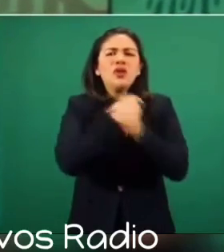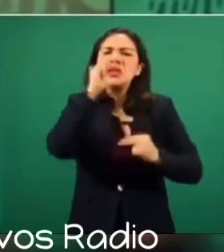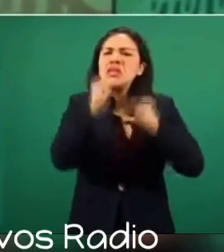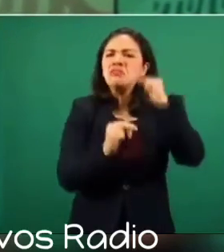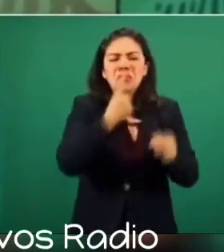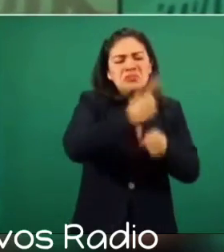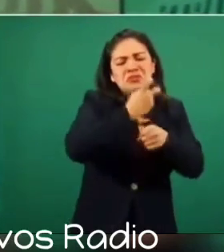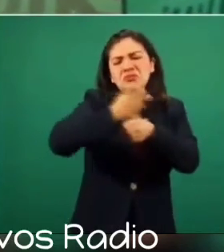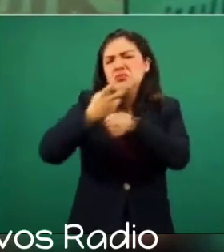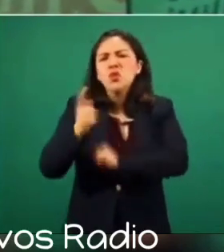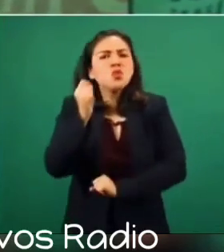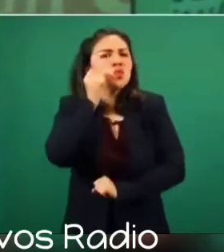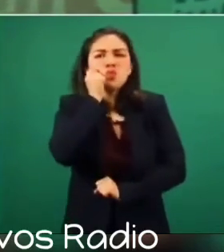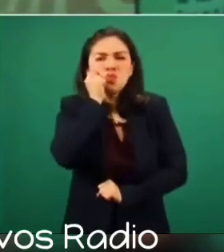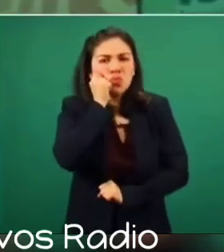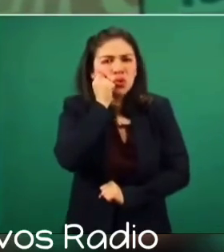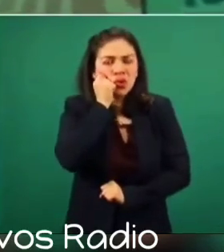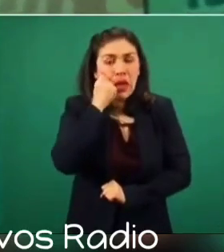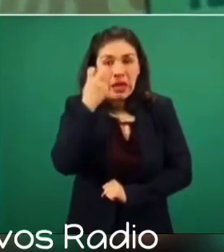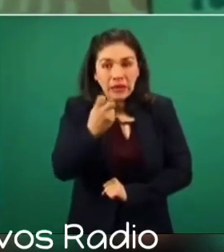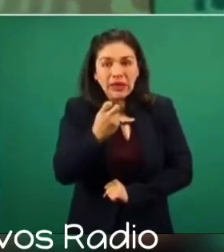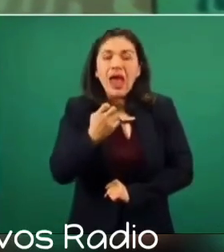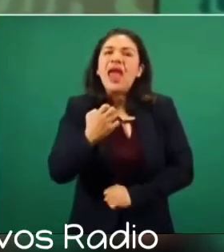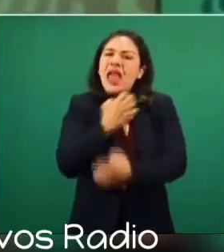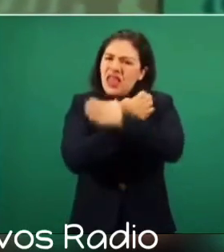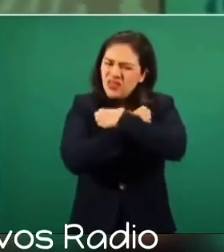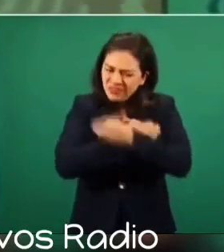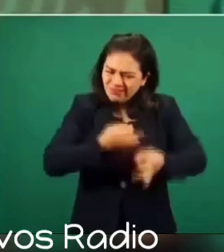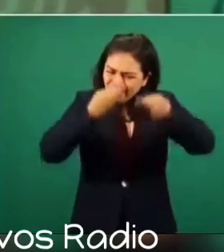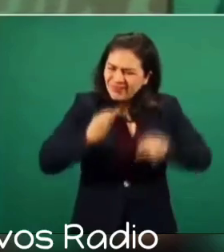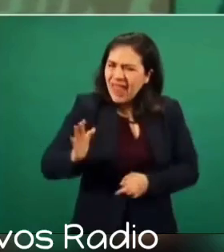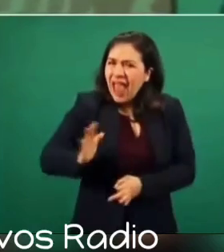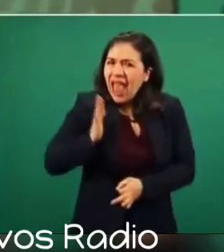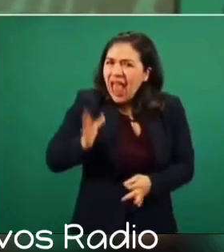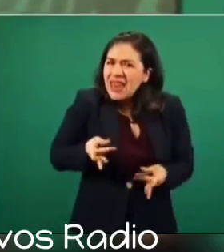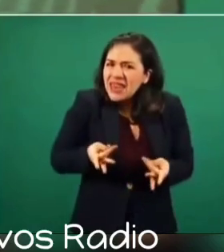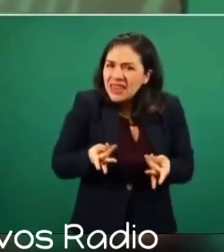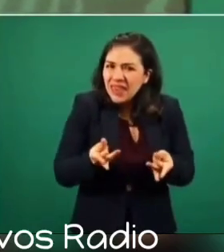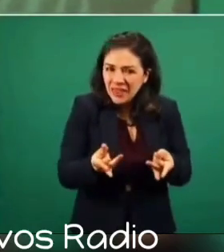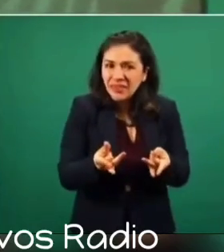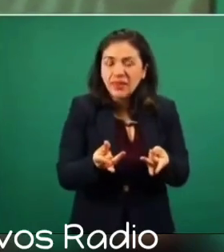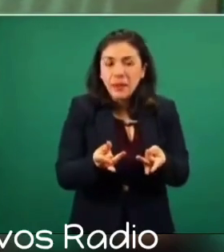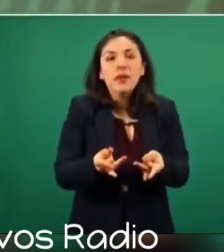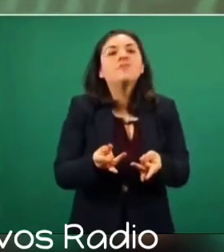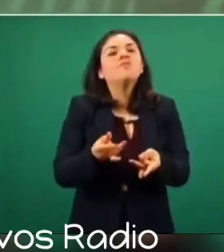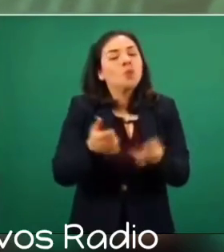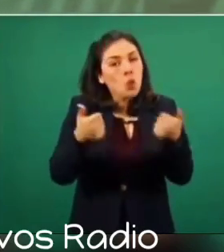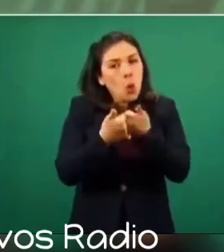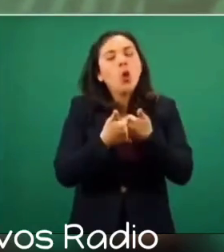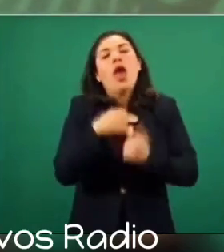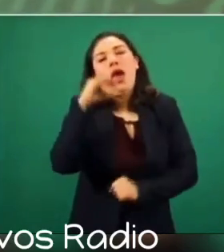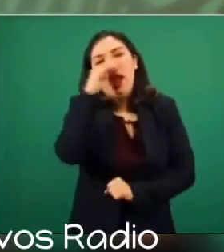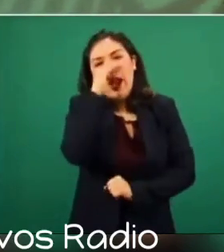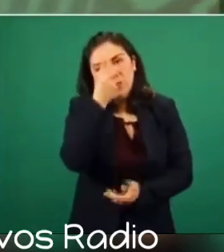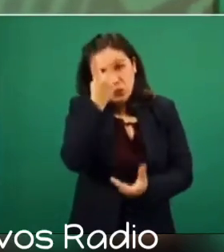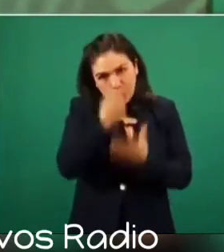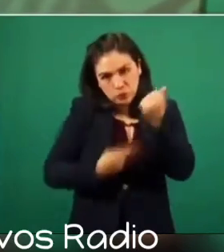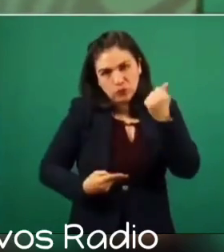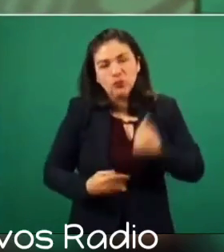educaciones, de calidad y de manera gratuita.